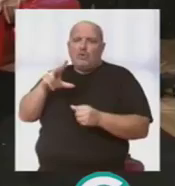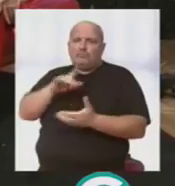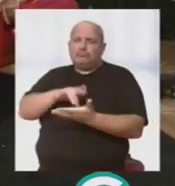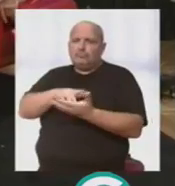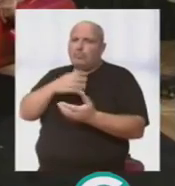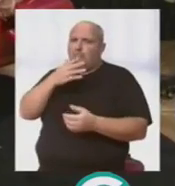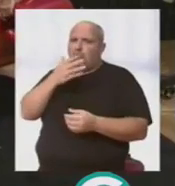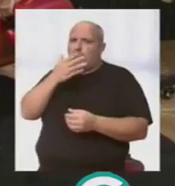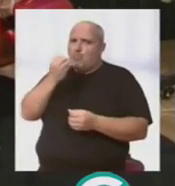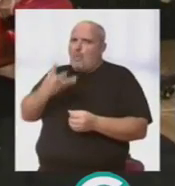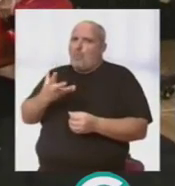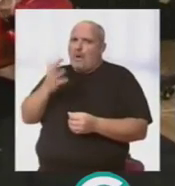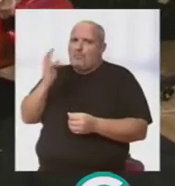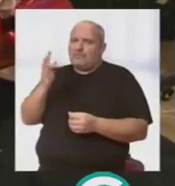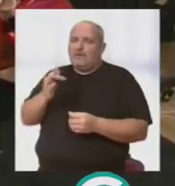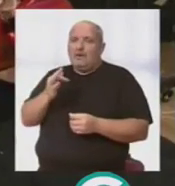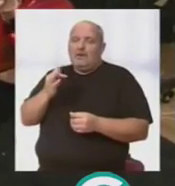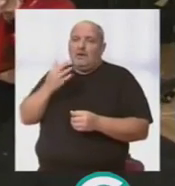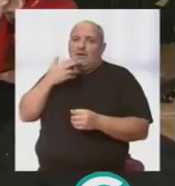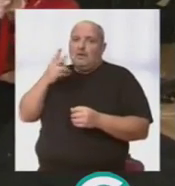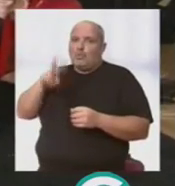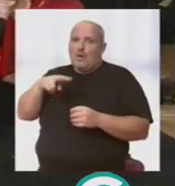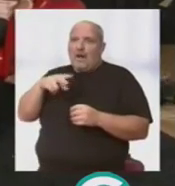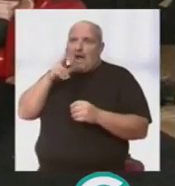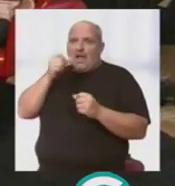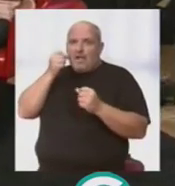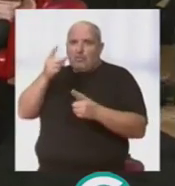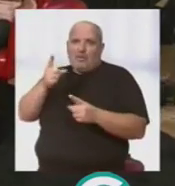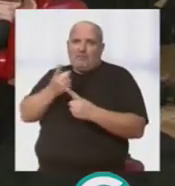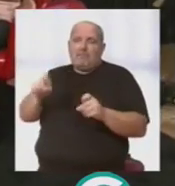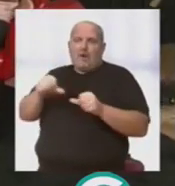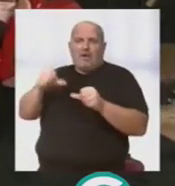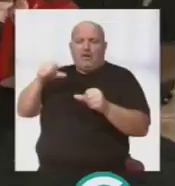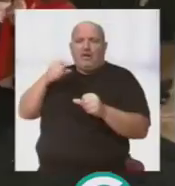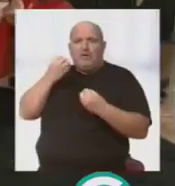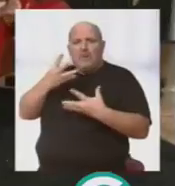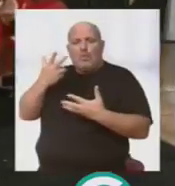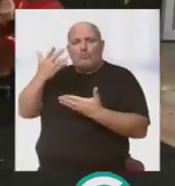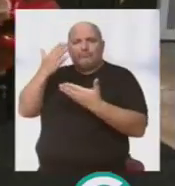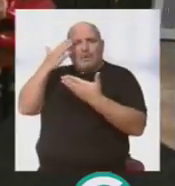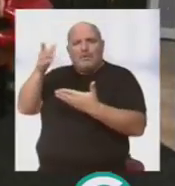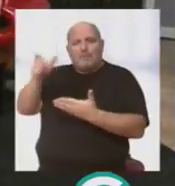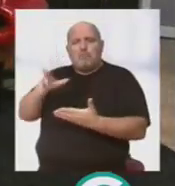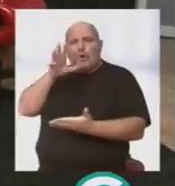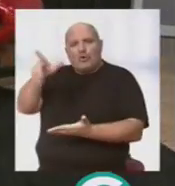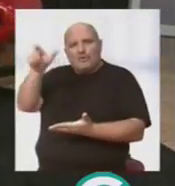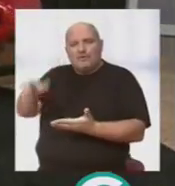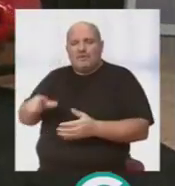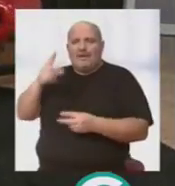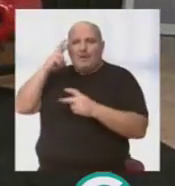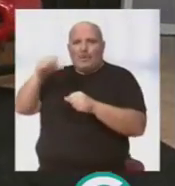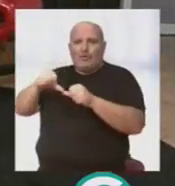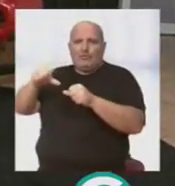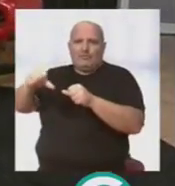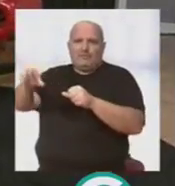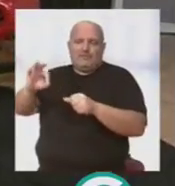muy buenas dentro del mundo del carnaval. Casi nada, no lo vamos a descubrir ahora desde luego pero sí está bien, ¿no? Que una antología vele por el recuerdo